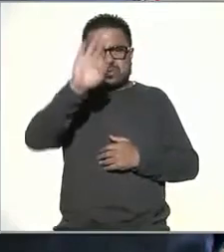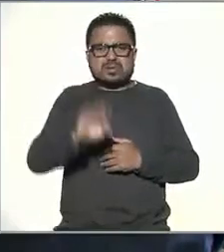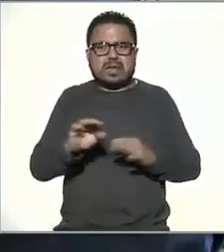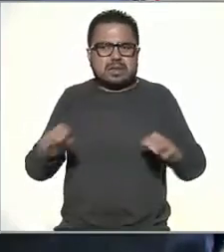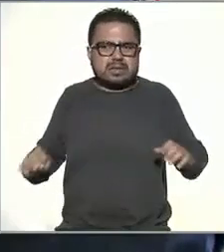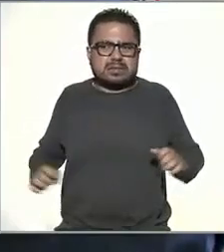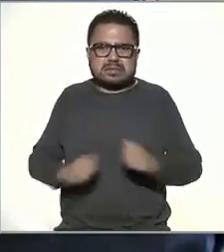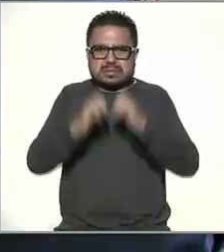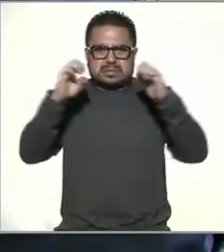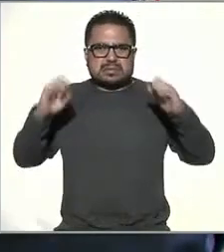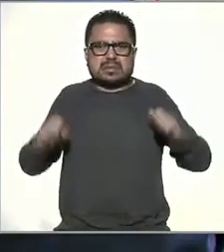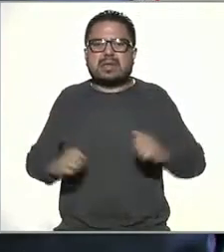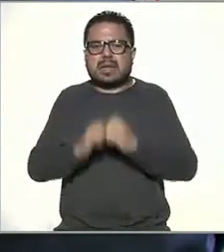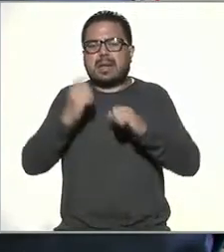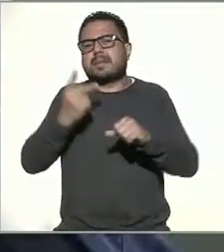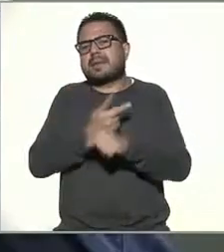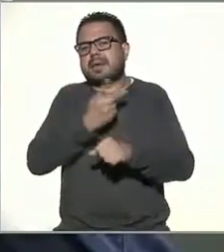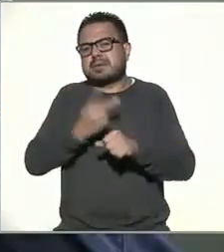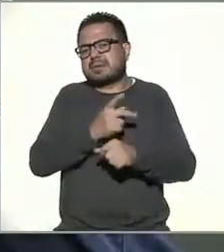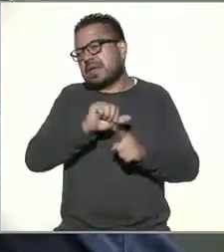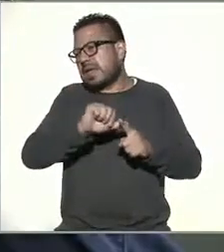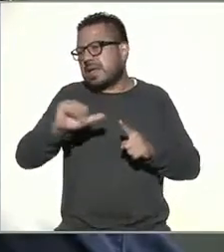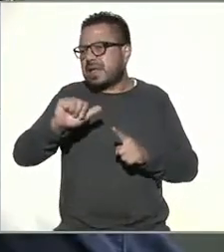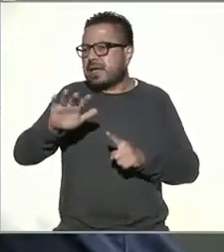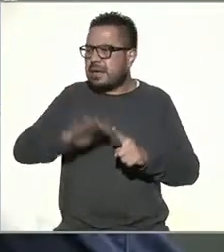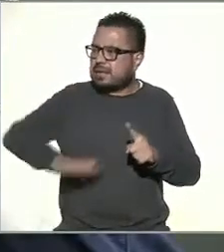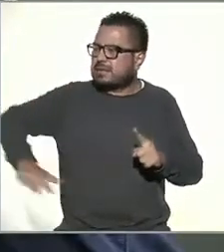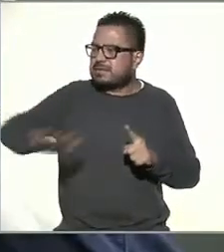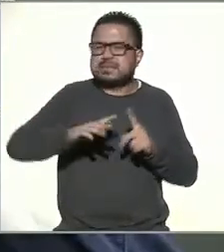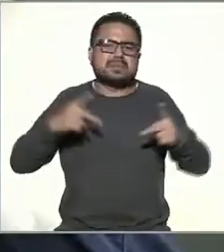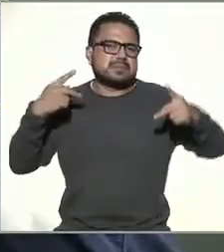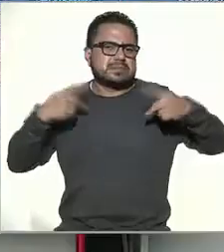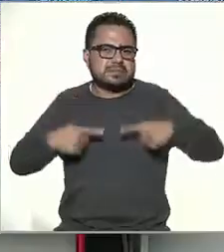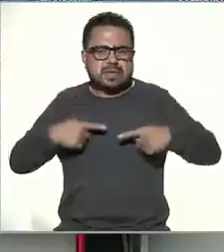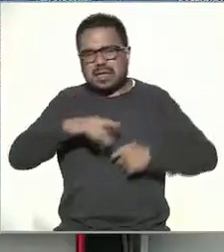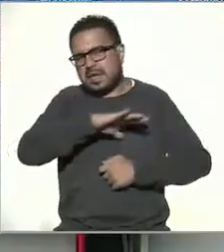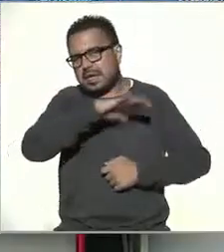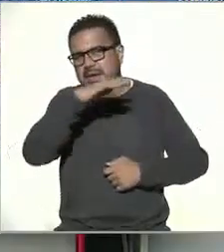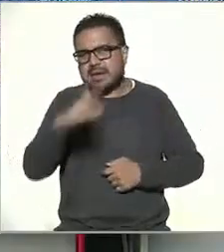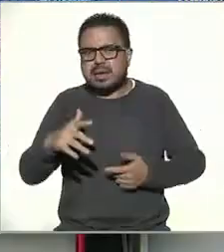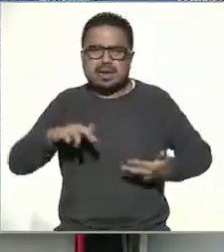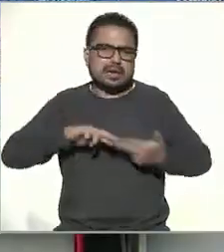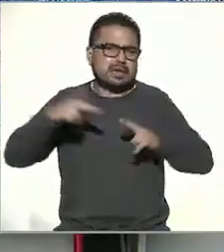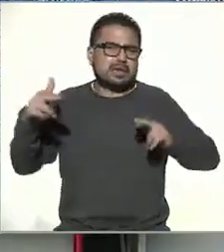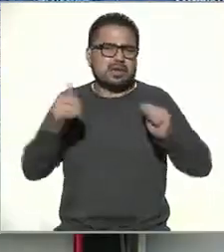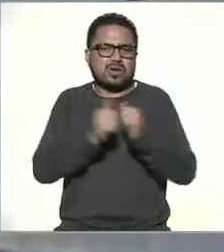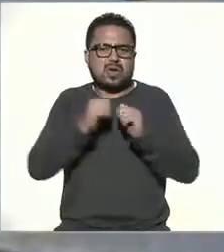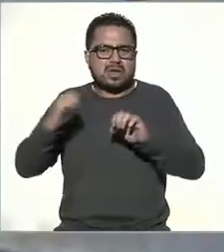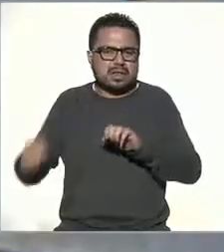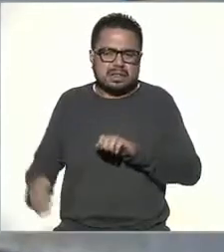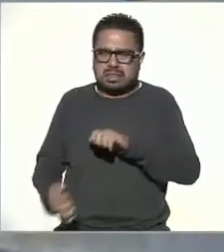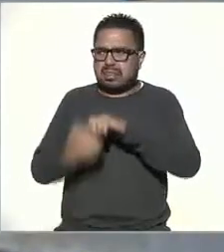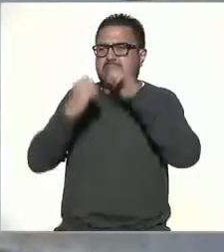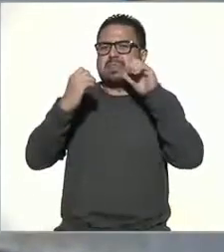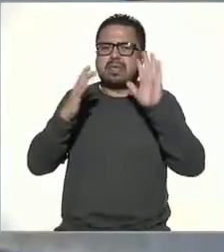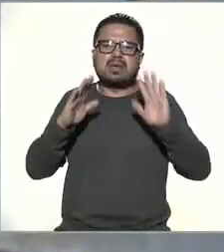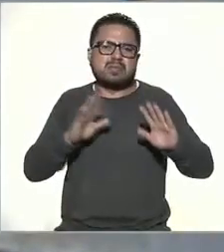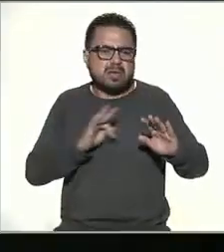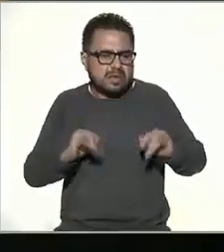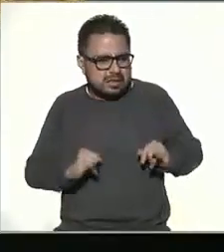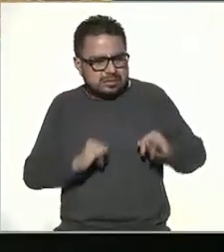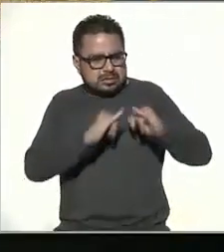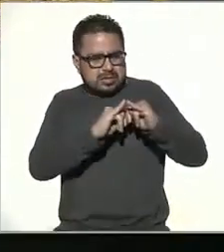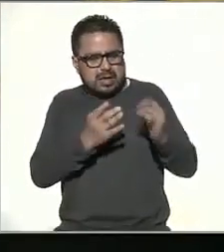incidentes que llegan a pasar a la ciudadanía en general van relacionados con este incidente del fraude puede ser de instituciones